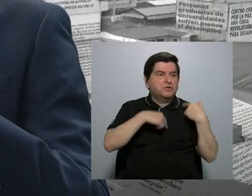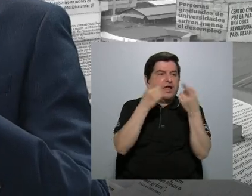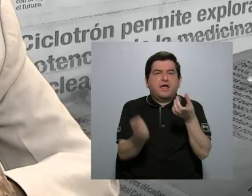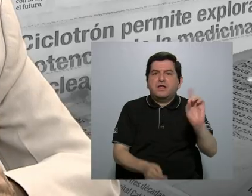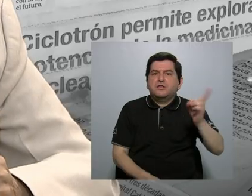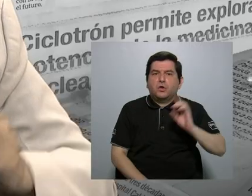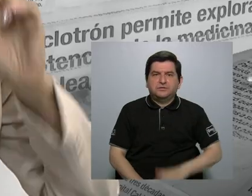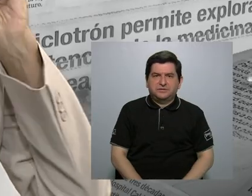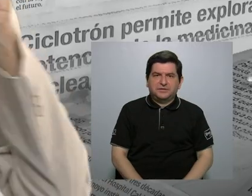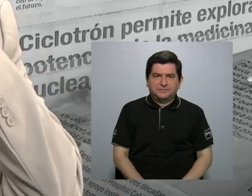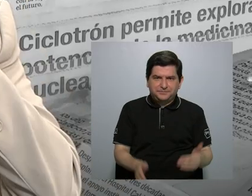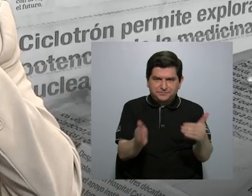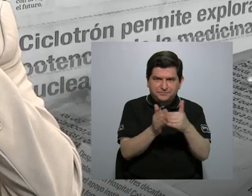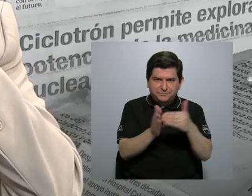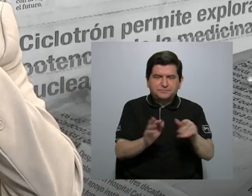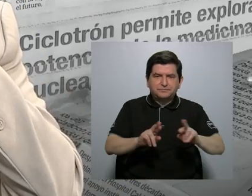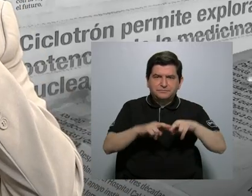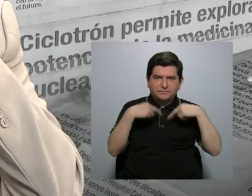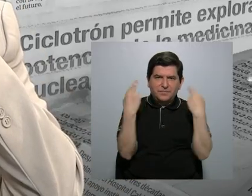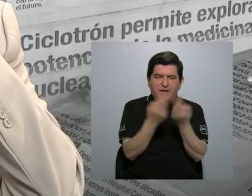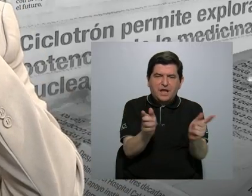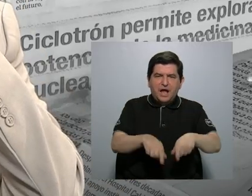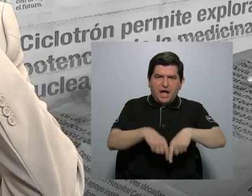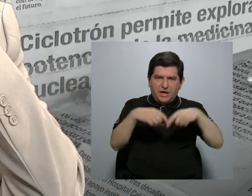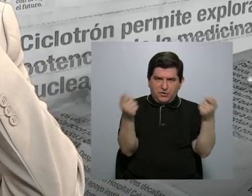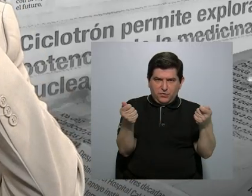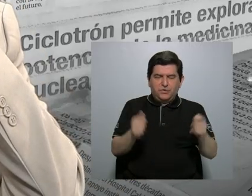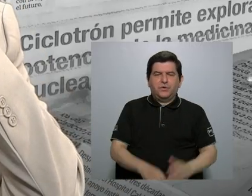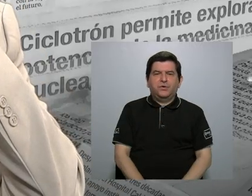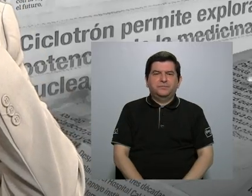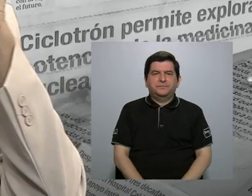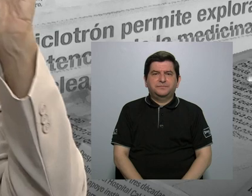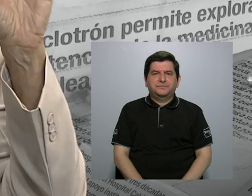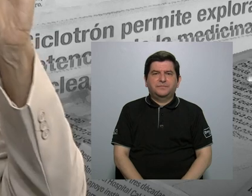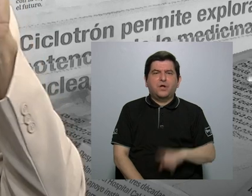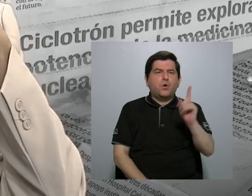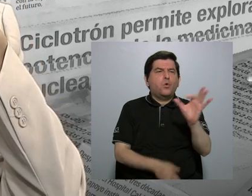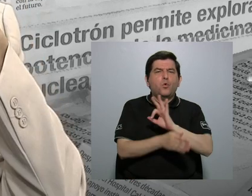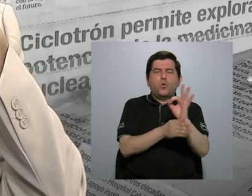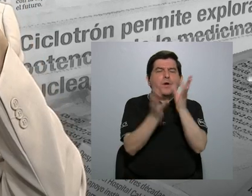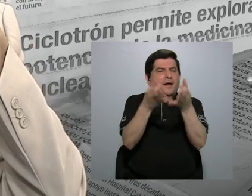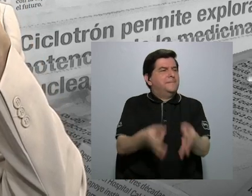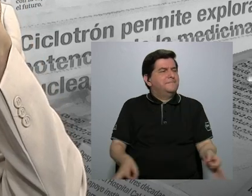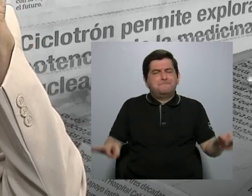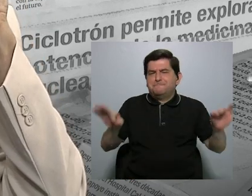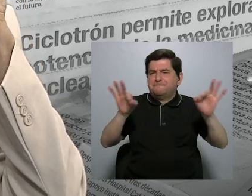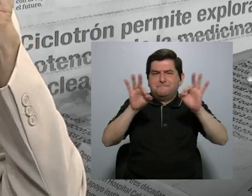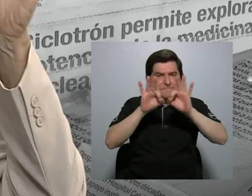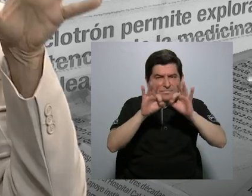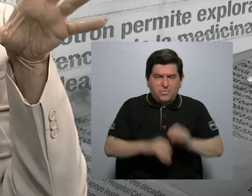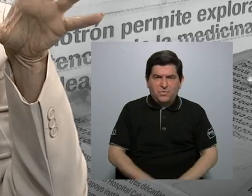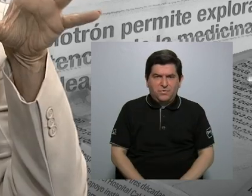Regresando a la conferencia de prensa, una de las funciones también importantes de los funcionarios